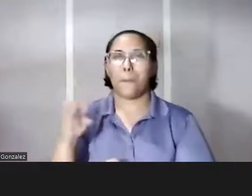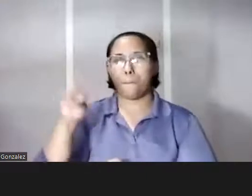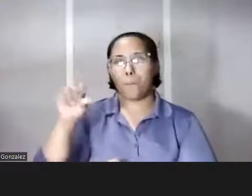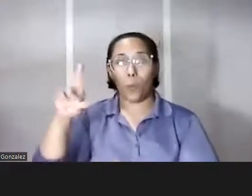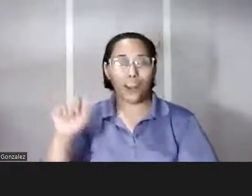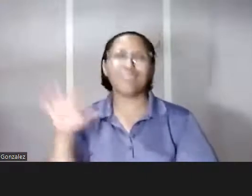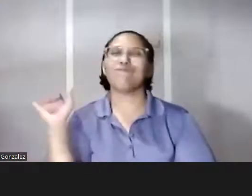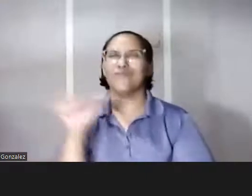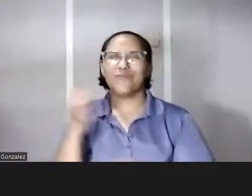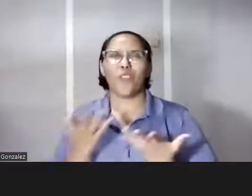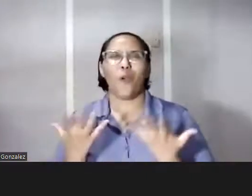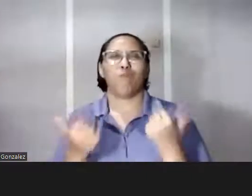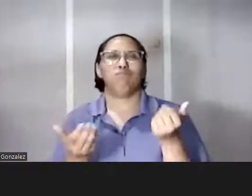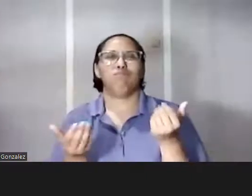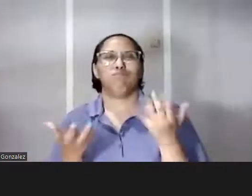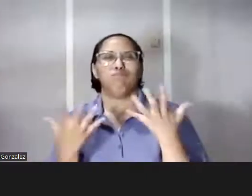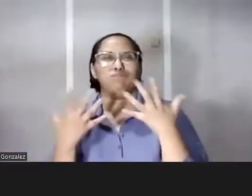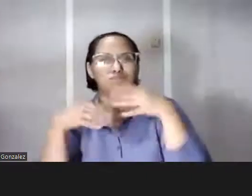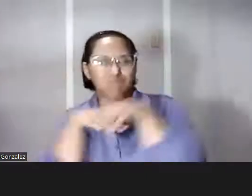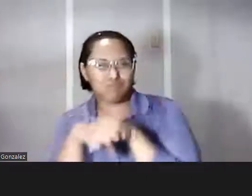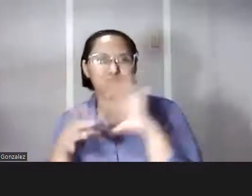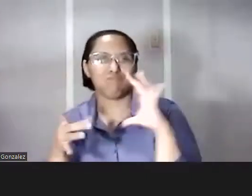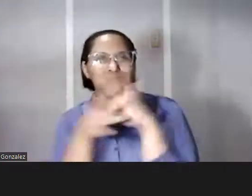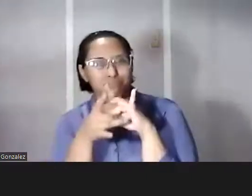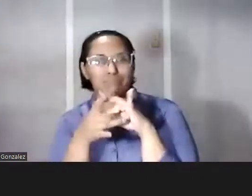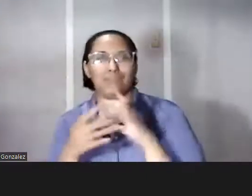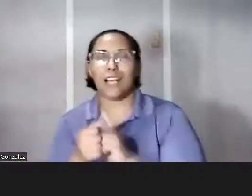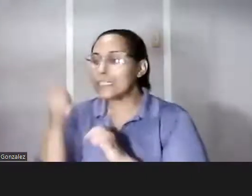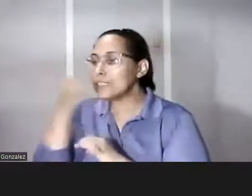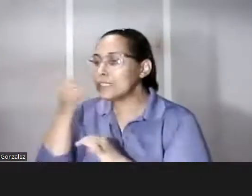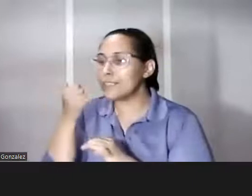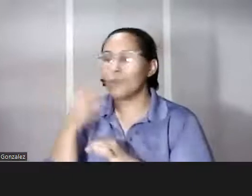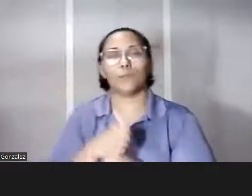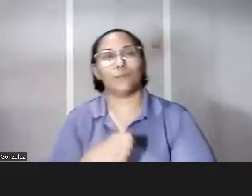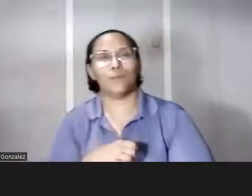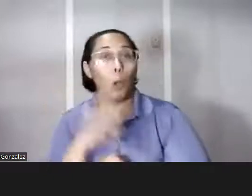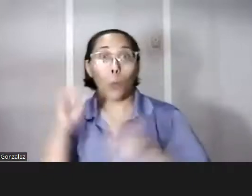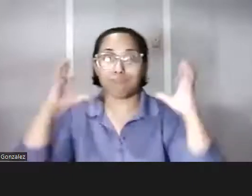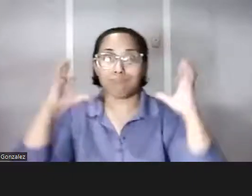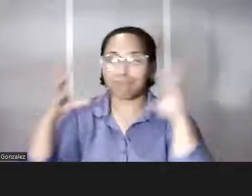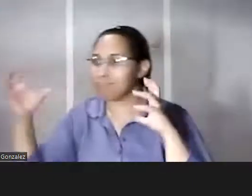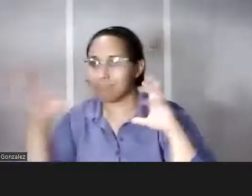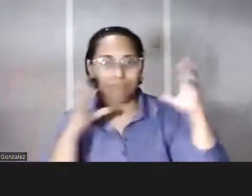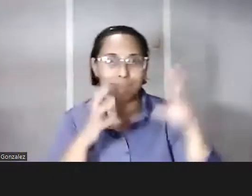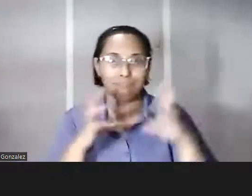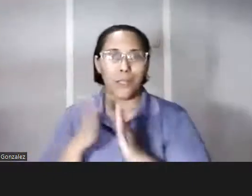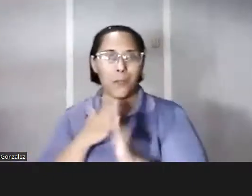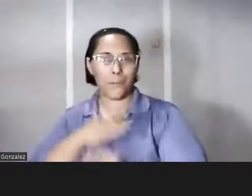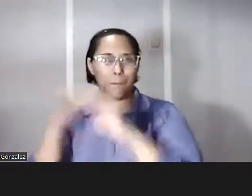club. Yo estoy como los doñitos con el teléfono, con el teléfono, con la radio para arriba y para abajo en mi casa.